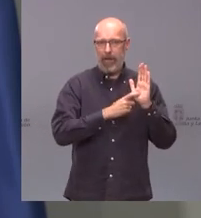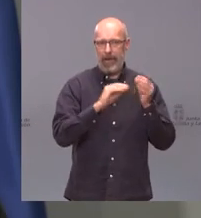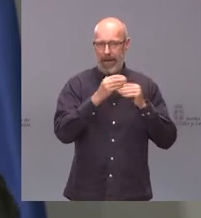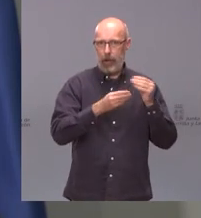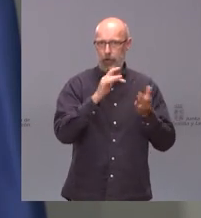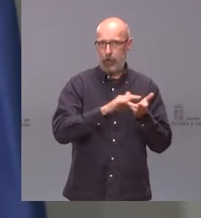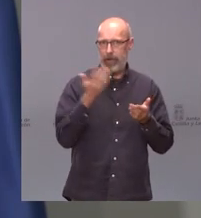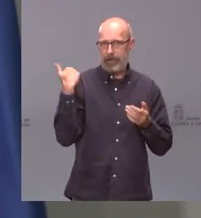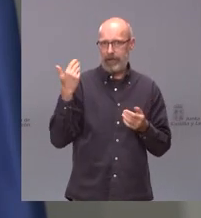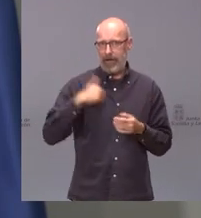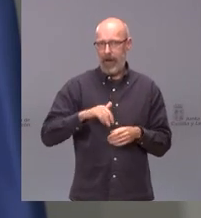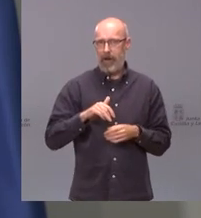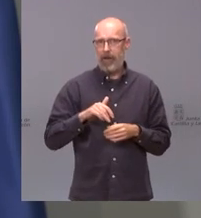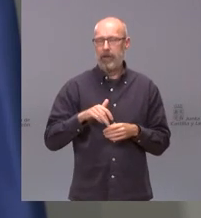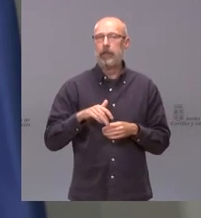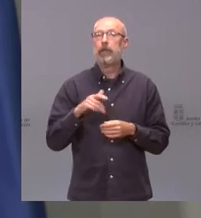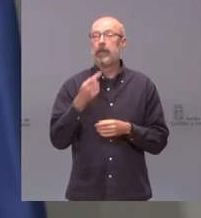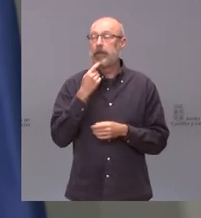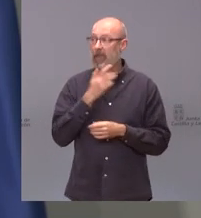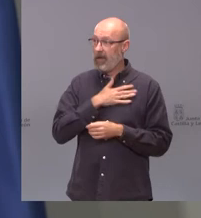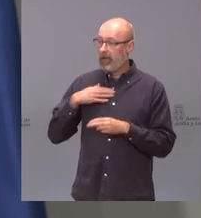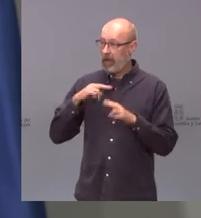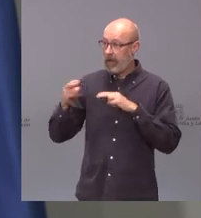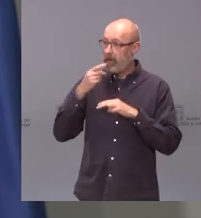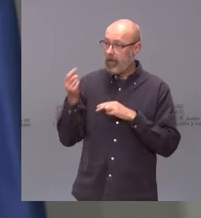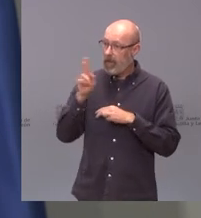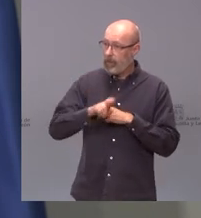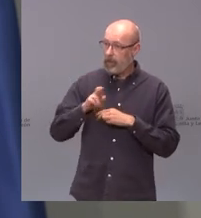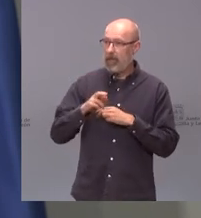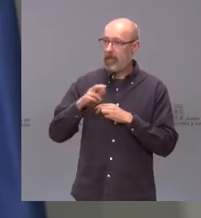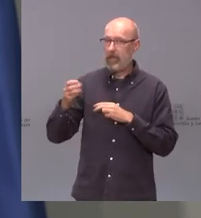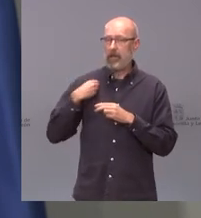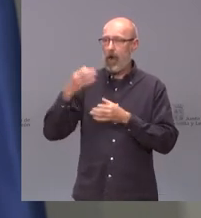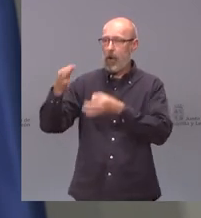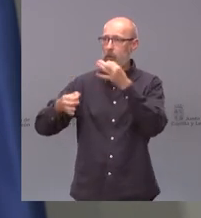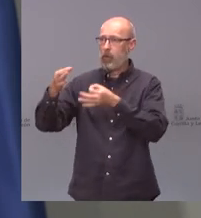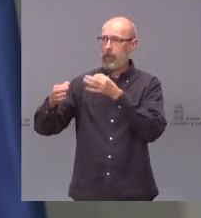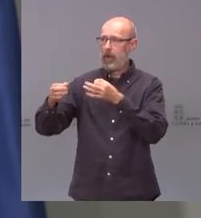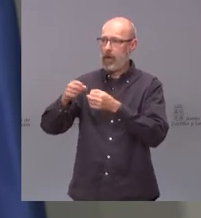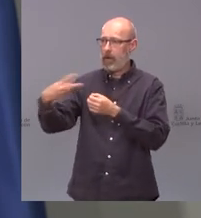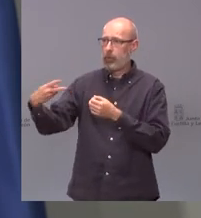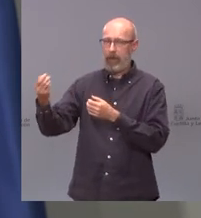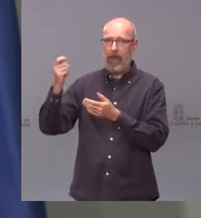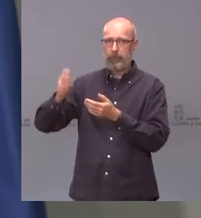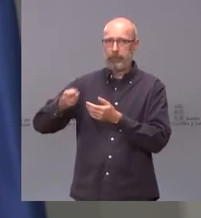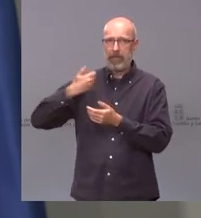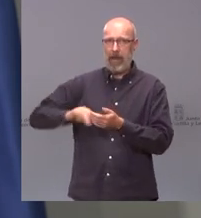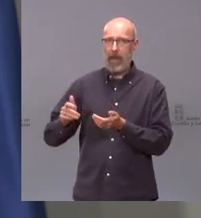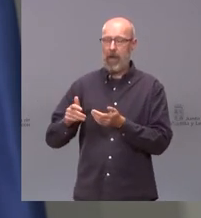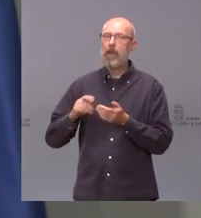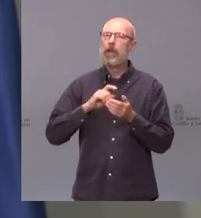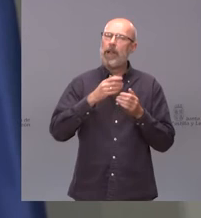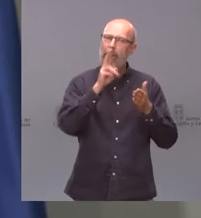claro ¿y quiere que repitamos? ya tenemos sentencia sobre eso y en Galicia gobiernan con una ley